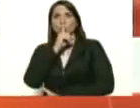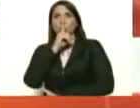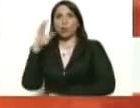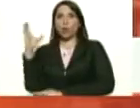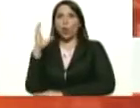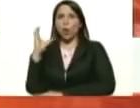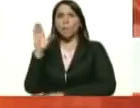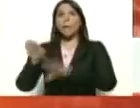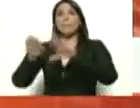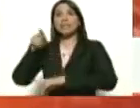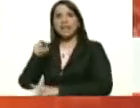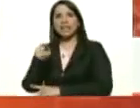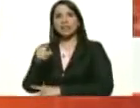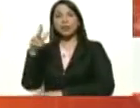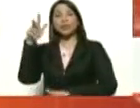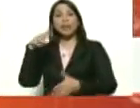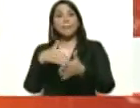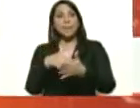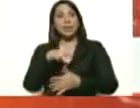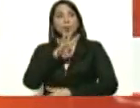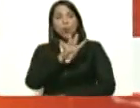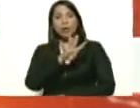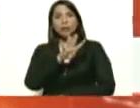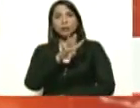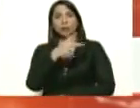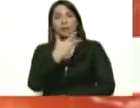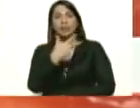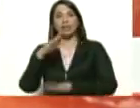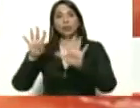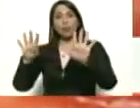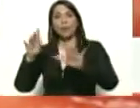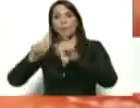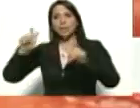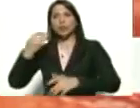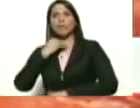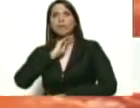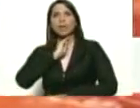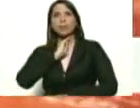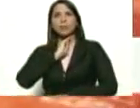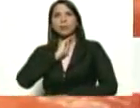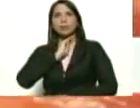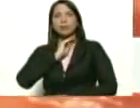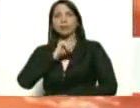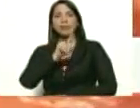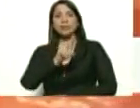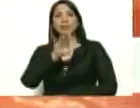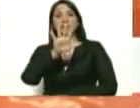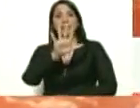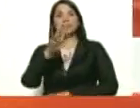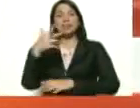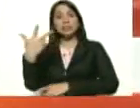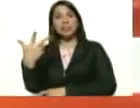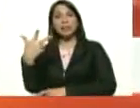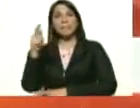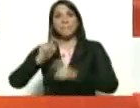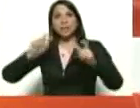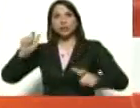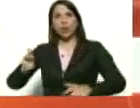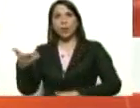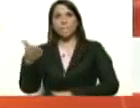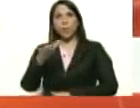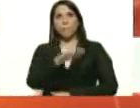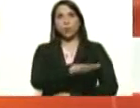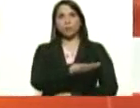pesar de eso, ya tiene 3,439 casos. Y 153 personas fallecidas.